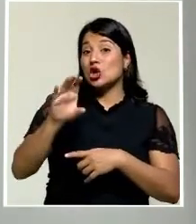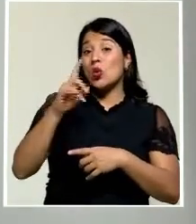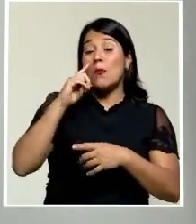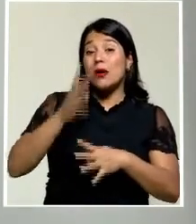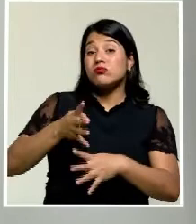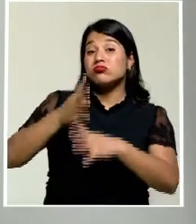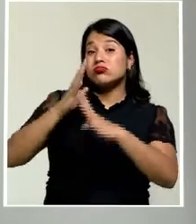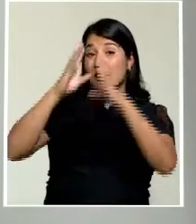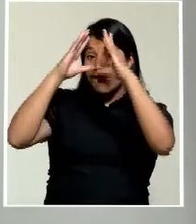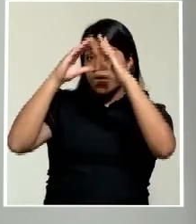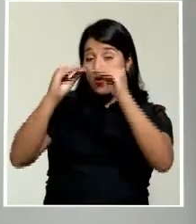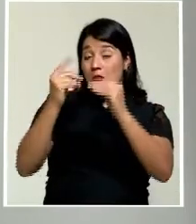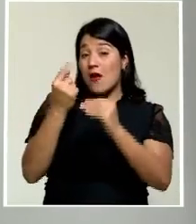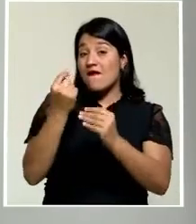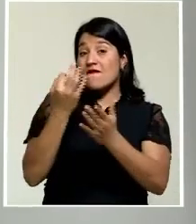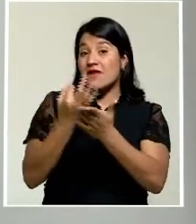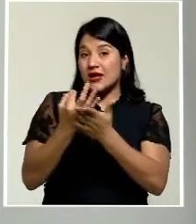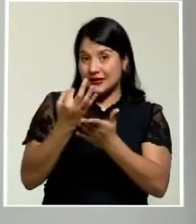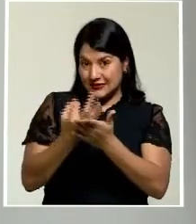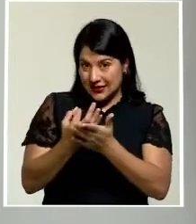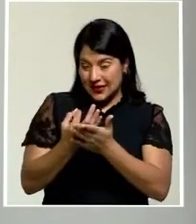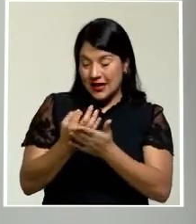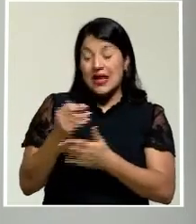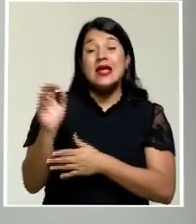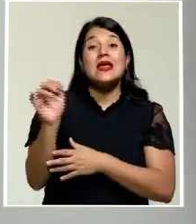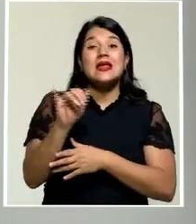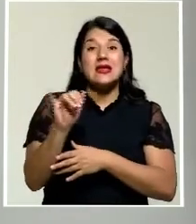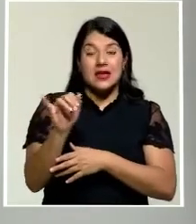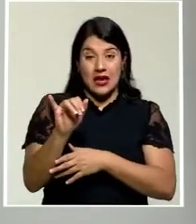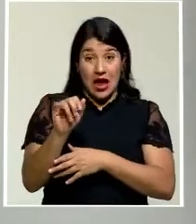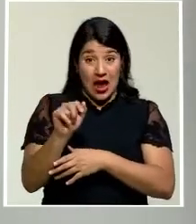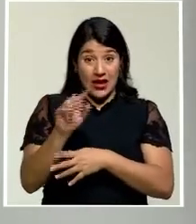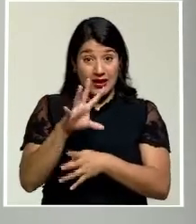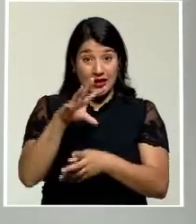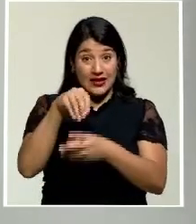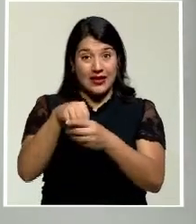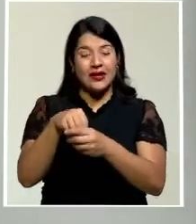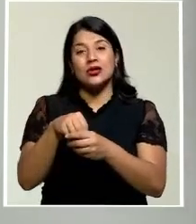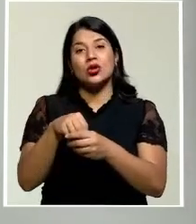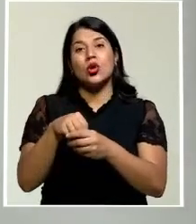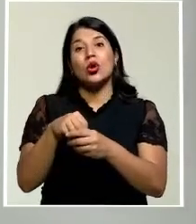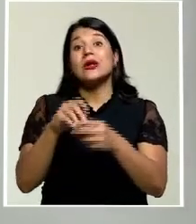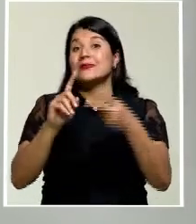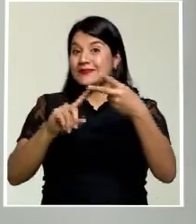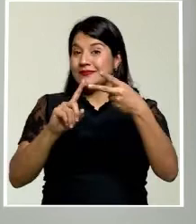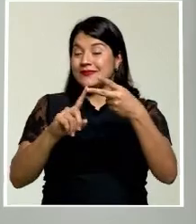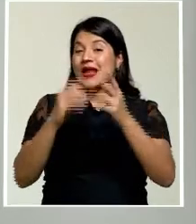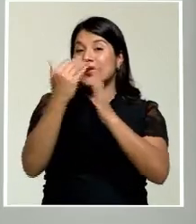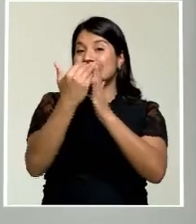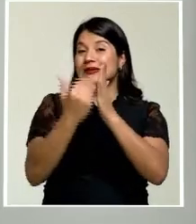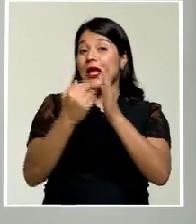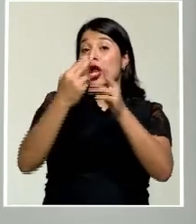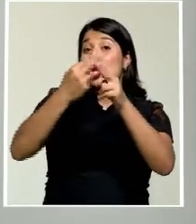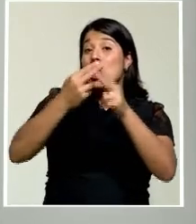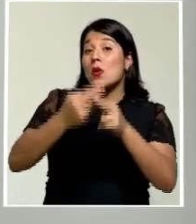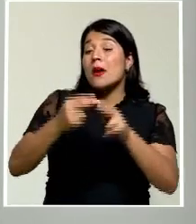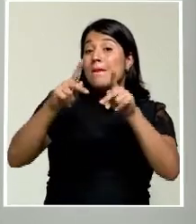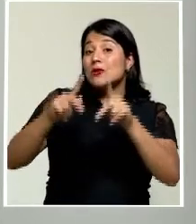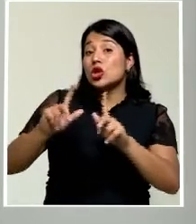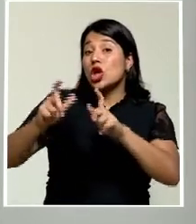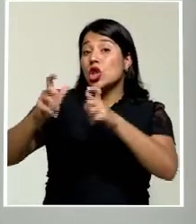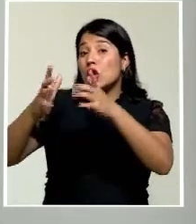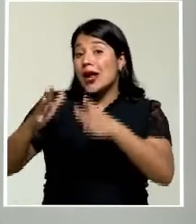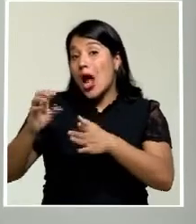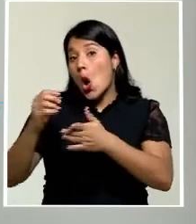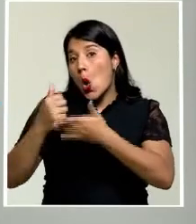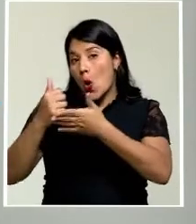financieros auditados, incluyendo lo correspondiente a la lista de contribuyentes. Esta publicación tiene que abarcar